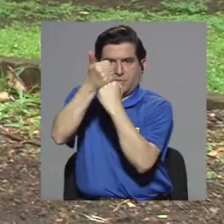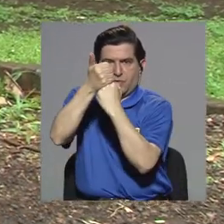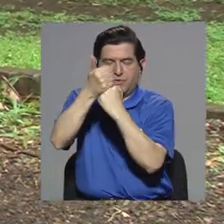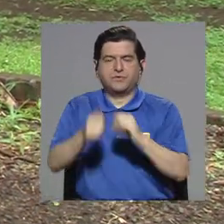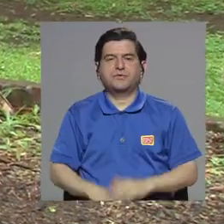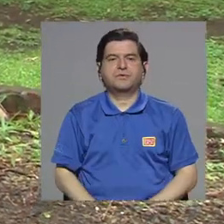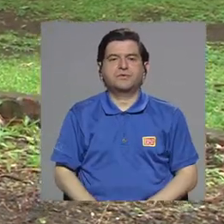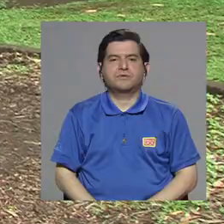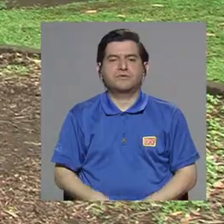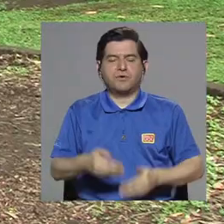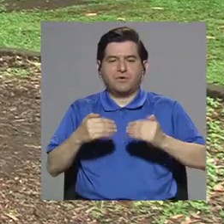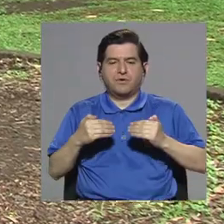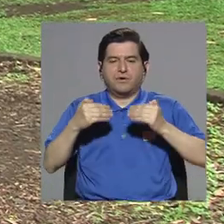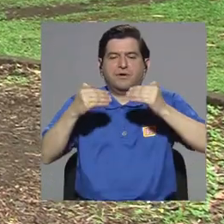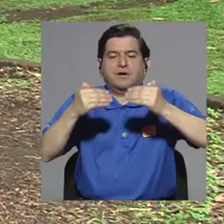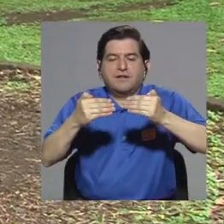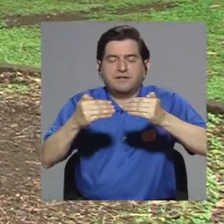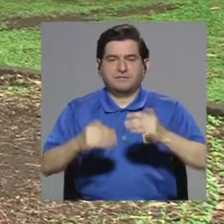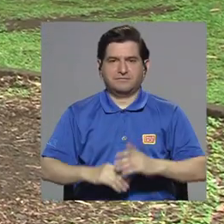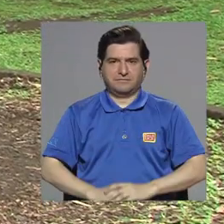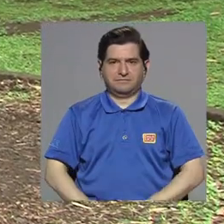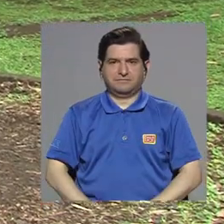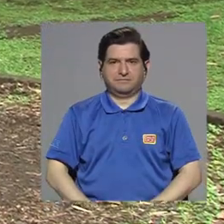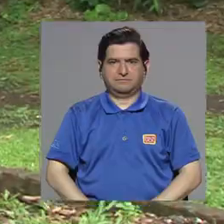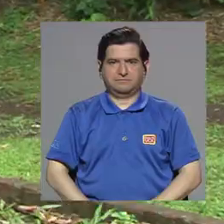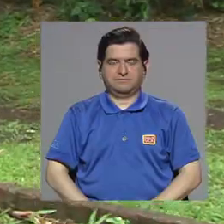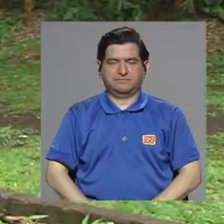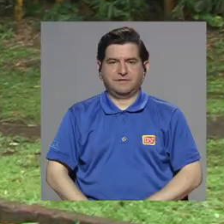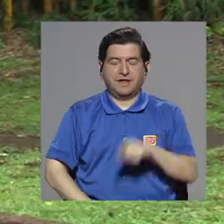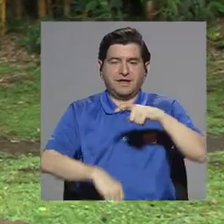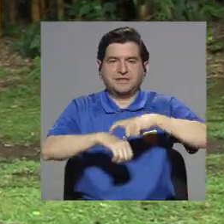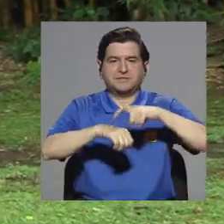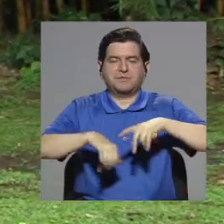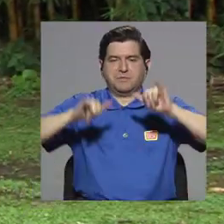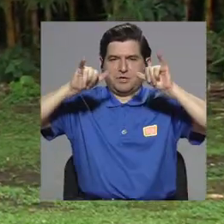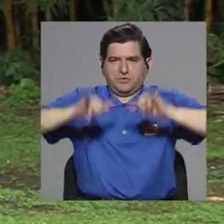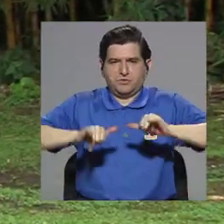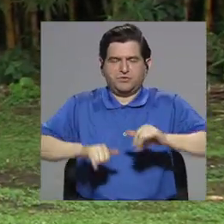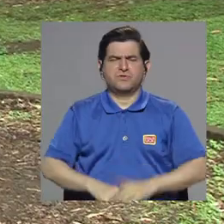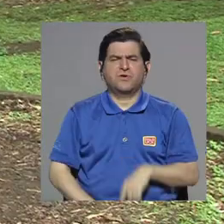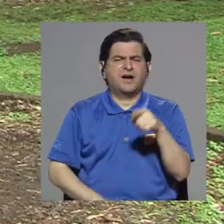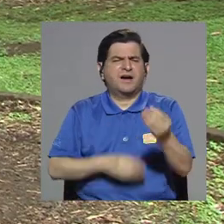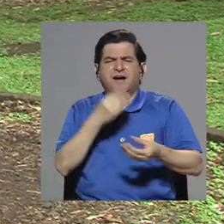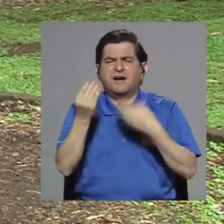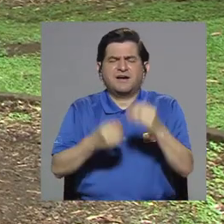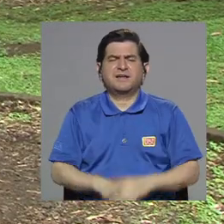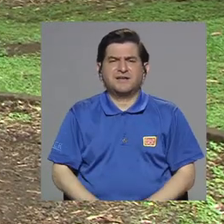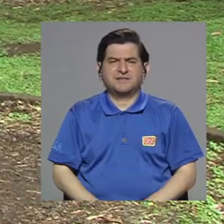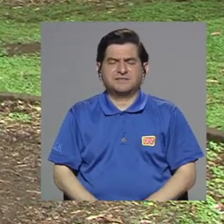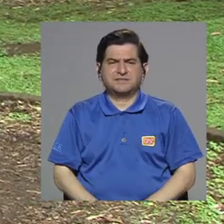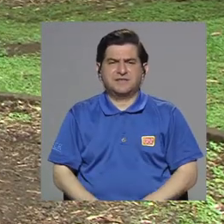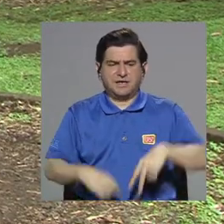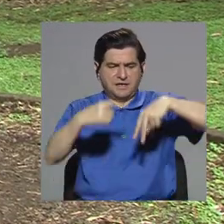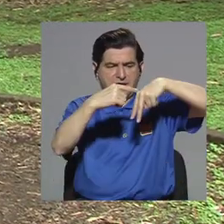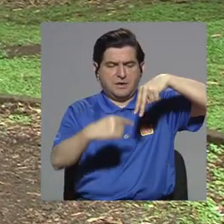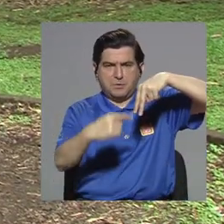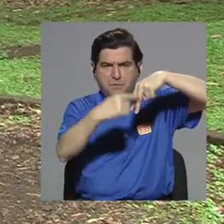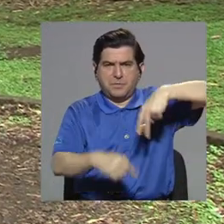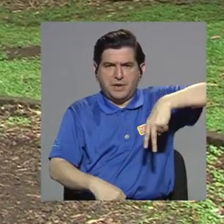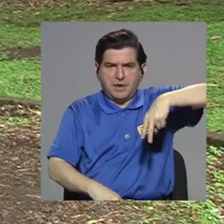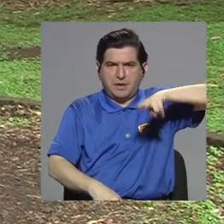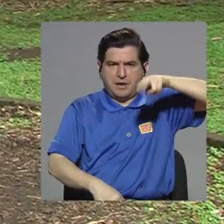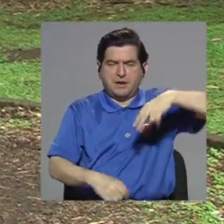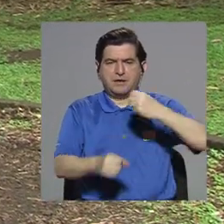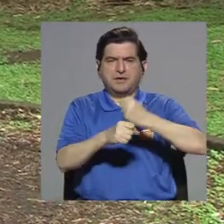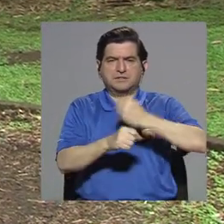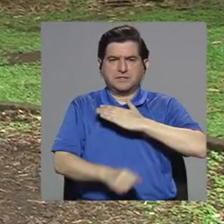apoyarnos, nos hacemos un poquito para adelante, excelente, excelente, ahí nos sostenemos. Ahí lo que vamos a hacer es elevación de